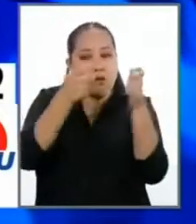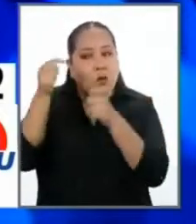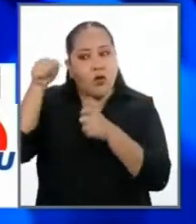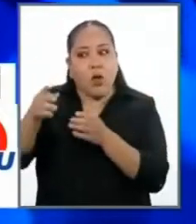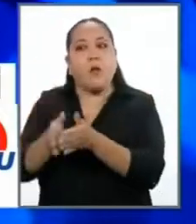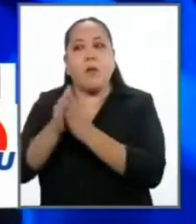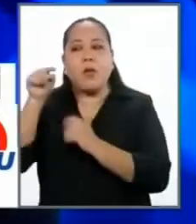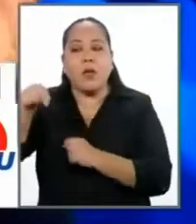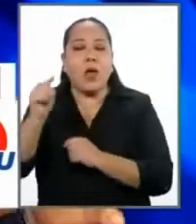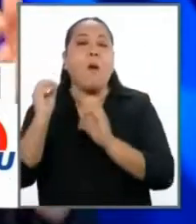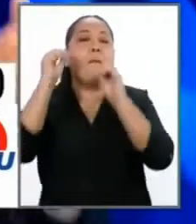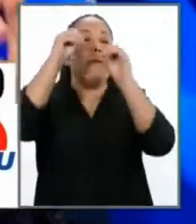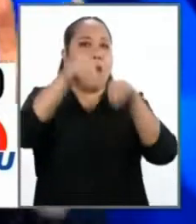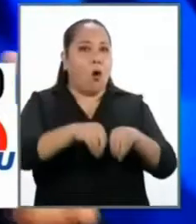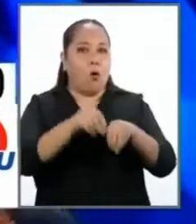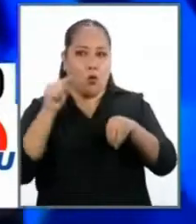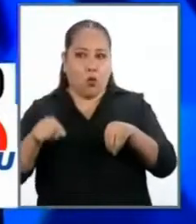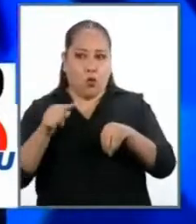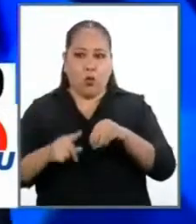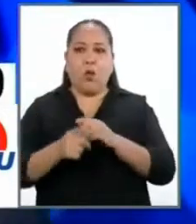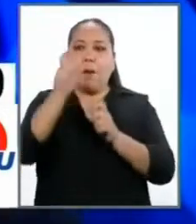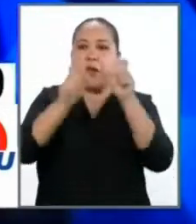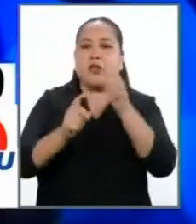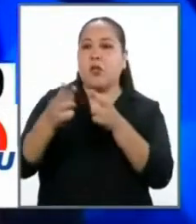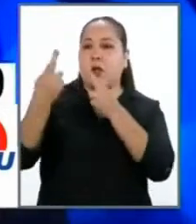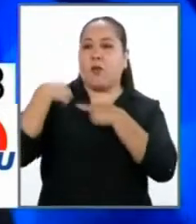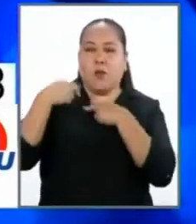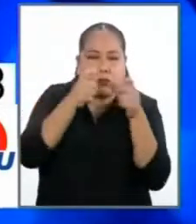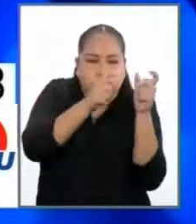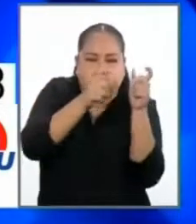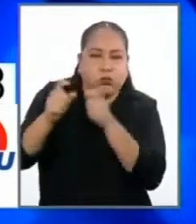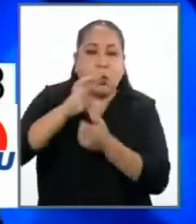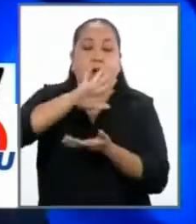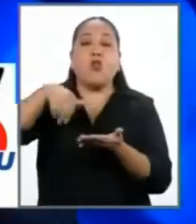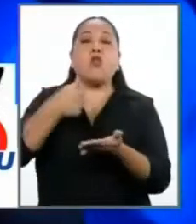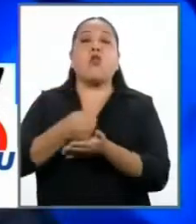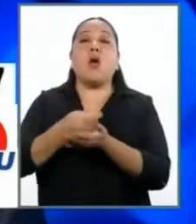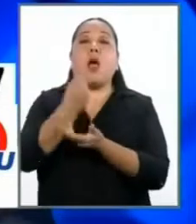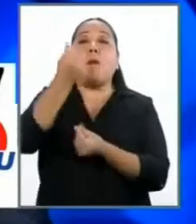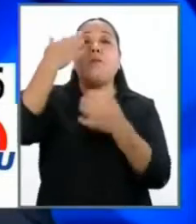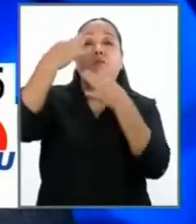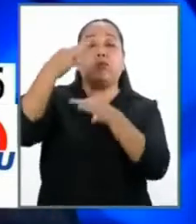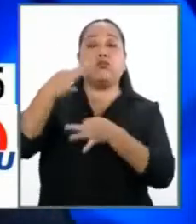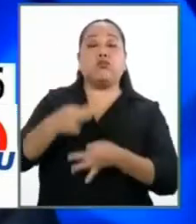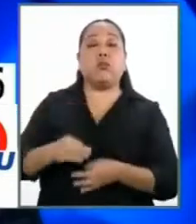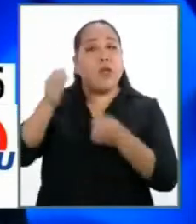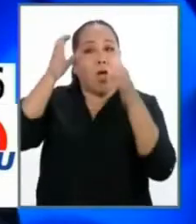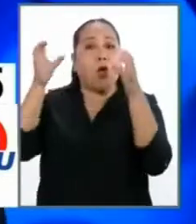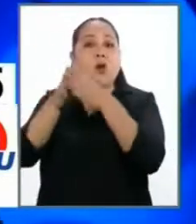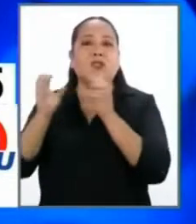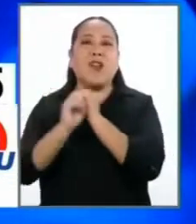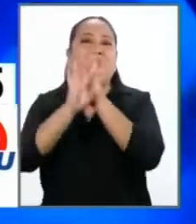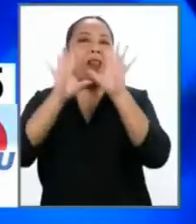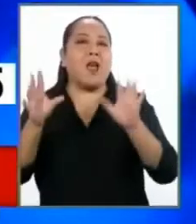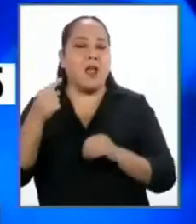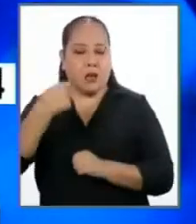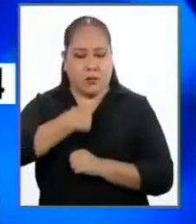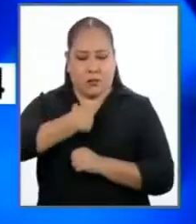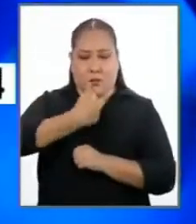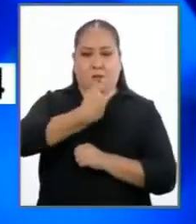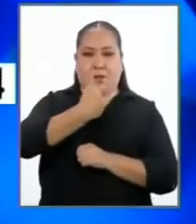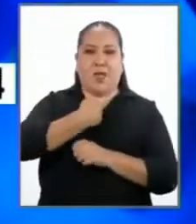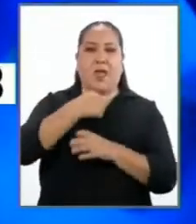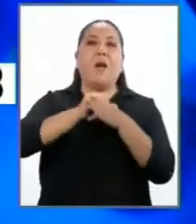Contraloría, que ponga ellos un auditor para que todas las cuentas del Congreso sean absolutamente transparentes. Uno tiene